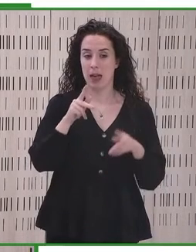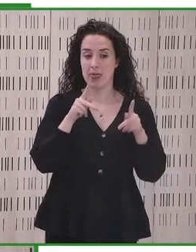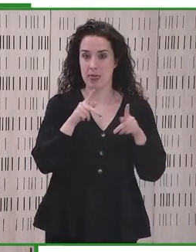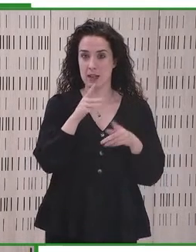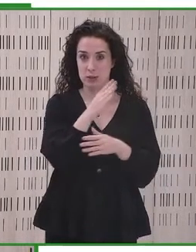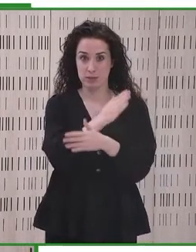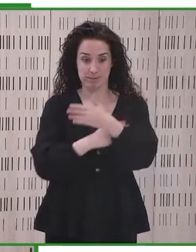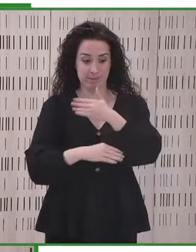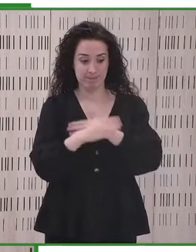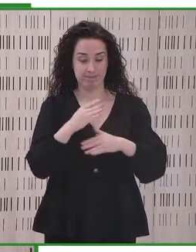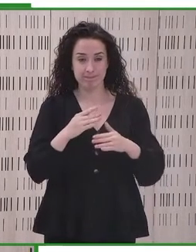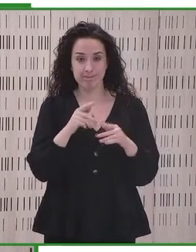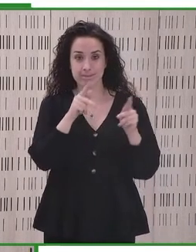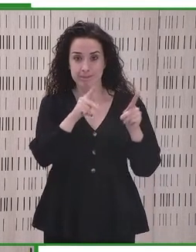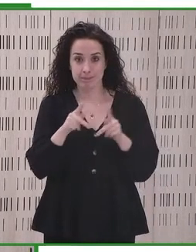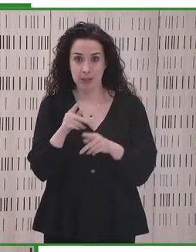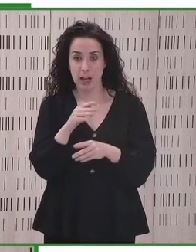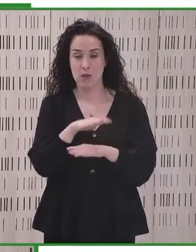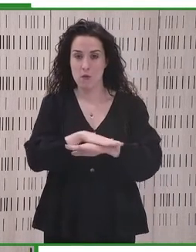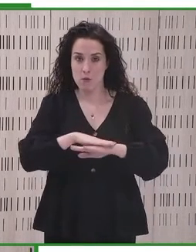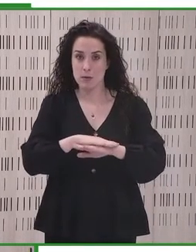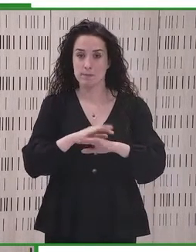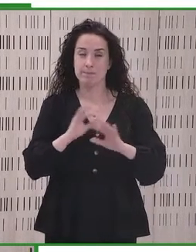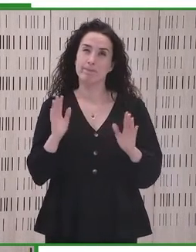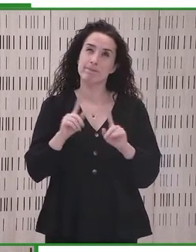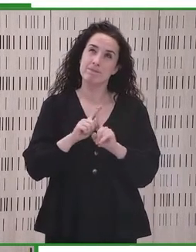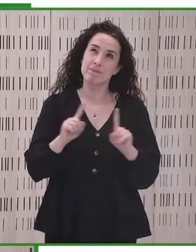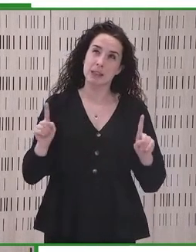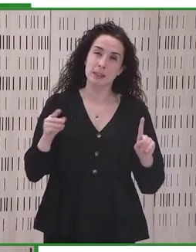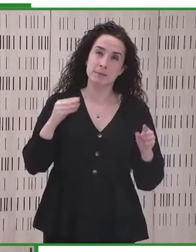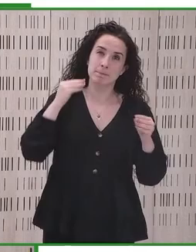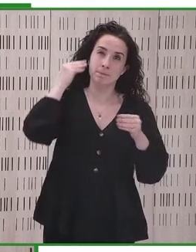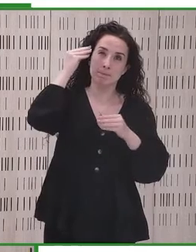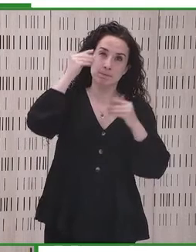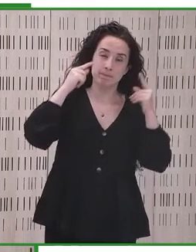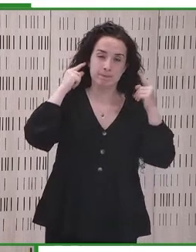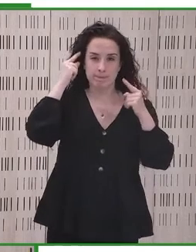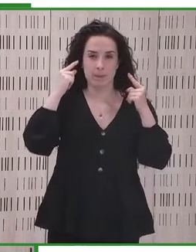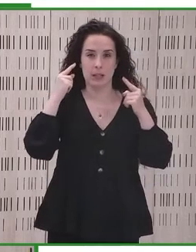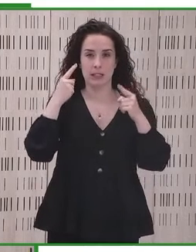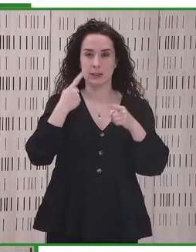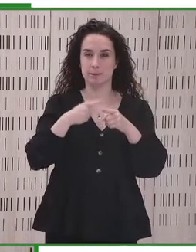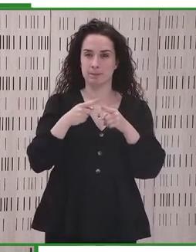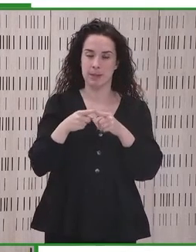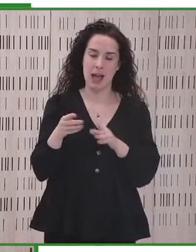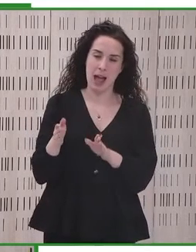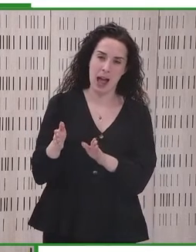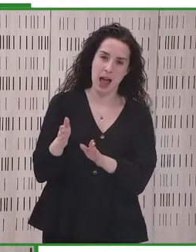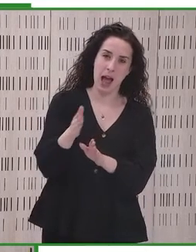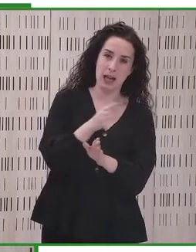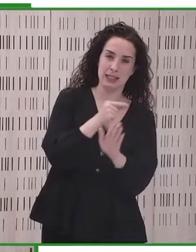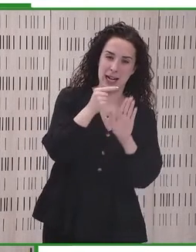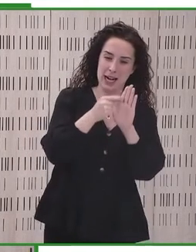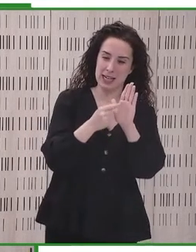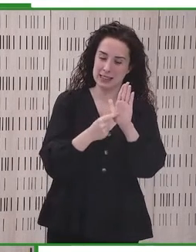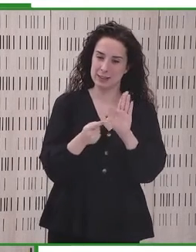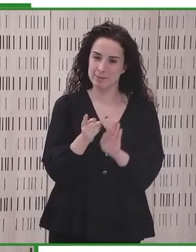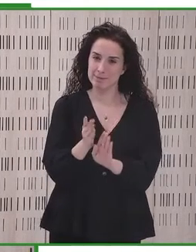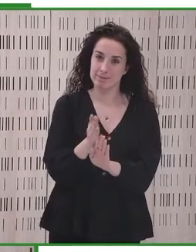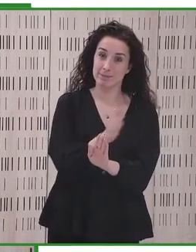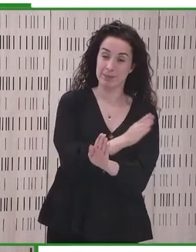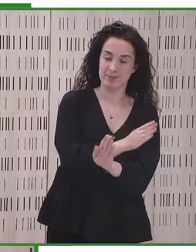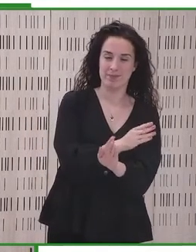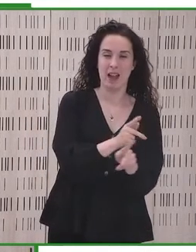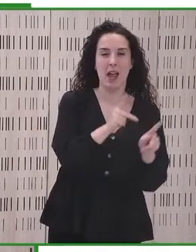discapacidad. Pero si no pensamos en las condiciones previas, en los prerequisitos, estas